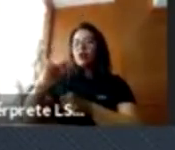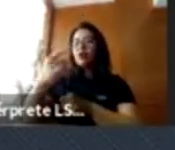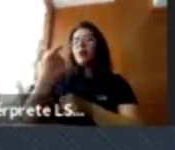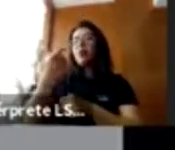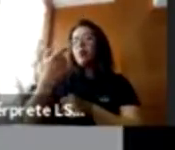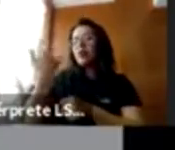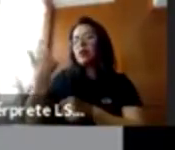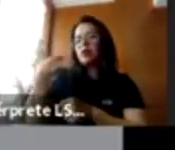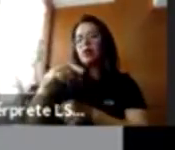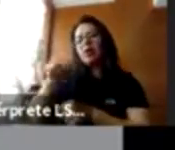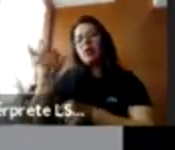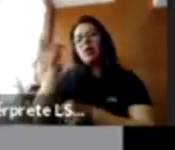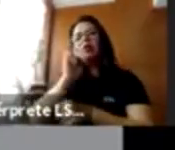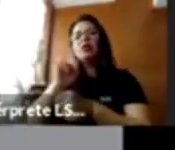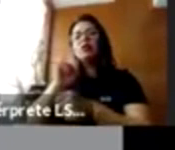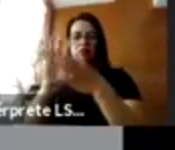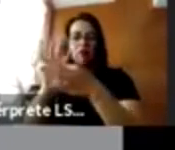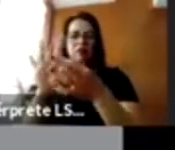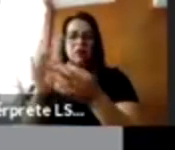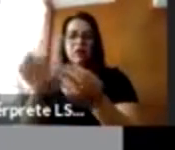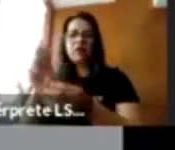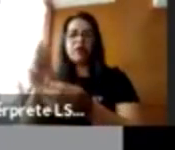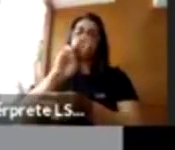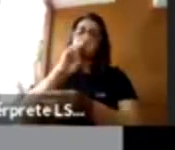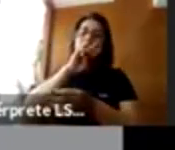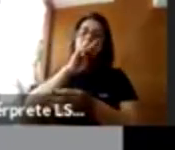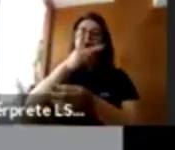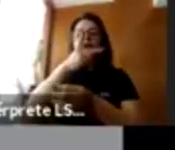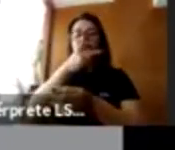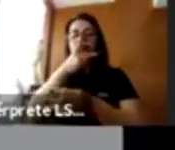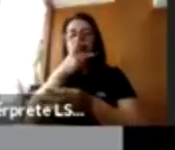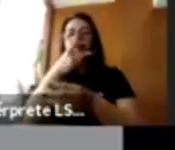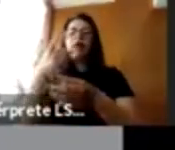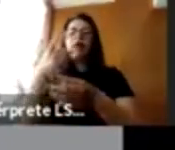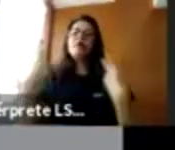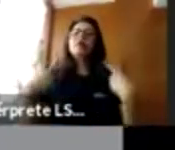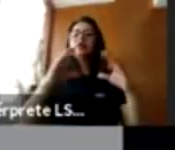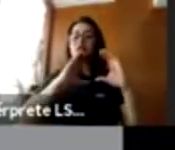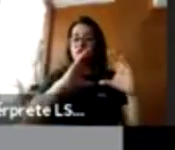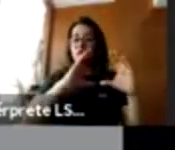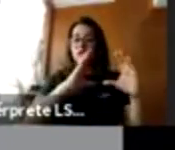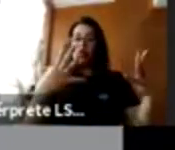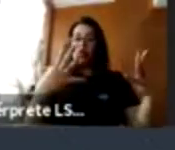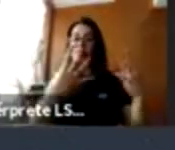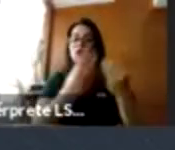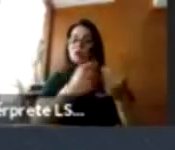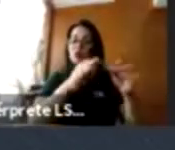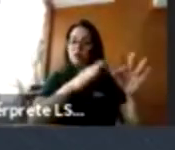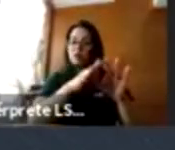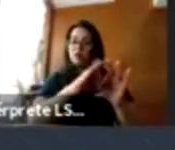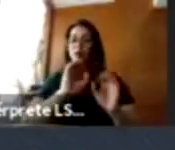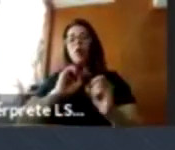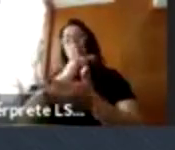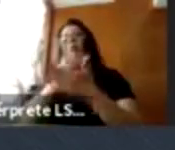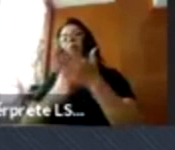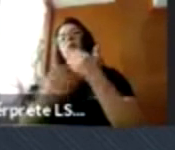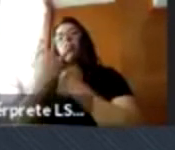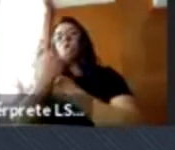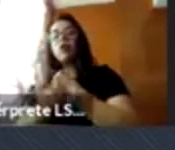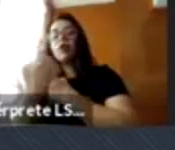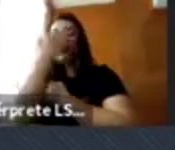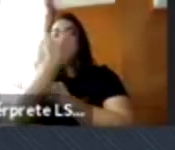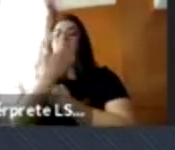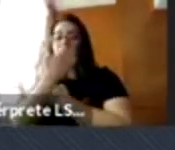con padres, madres, cuidadores, es esencial y funciona. Los programas en las escuelas funcionan. Los